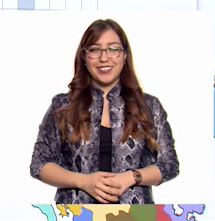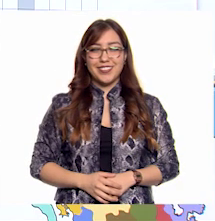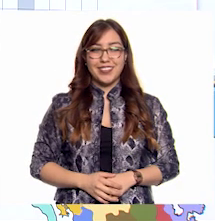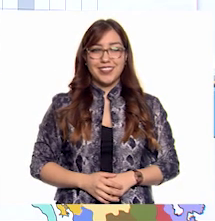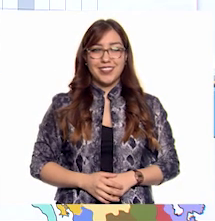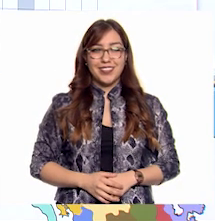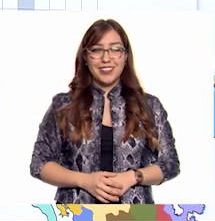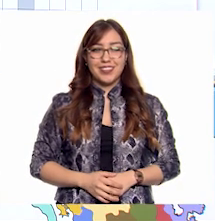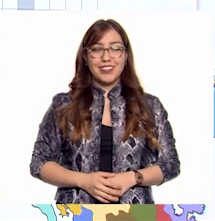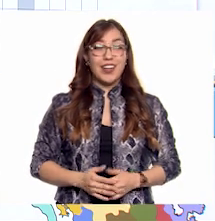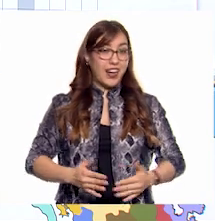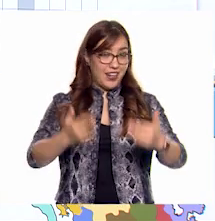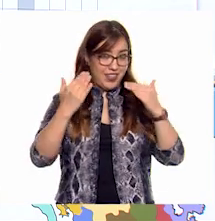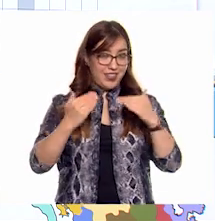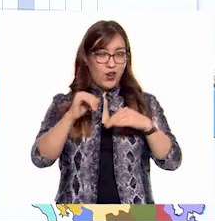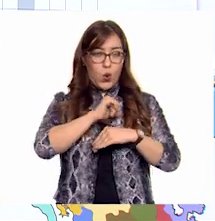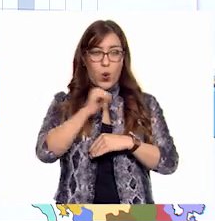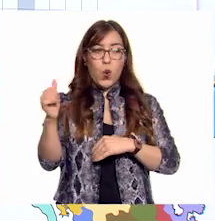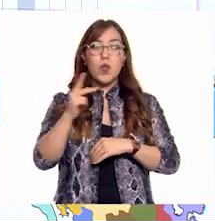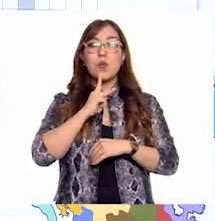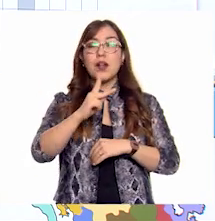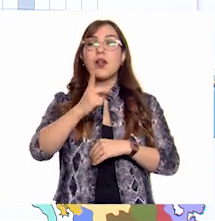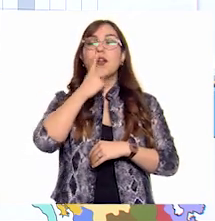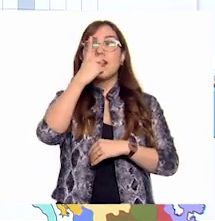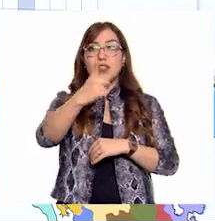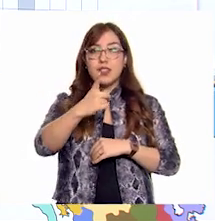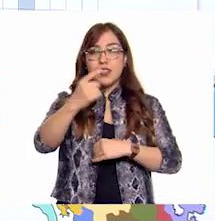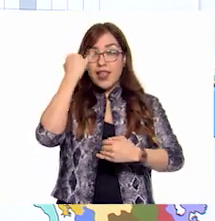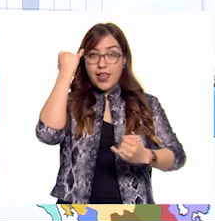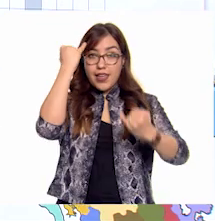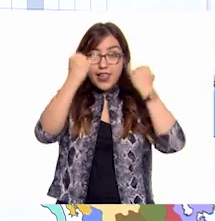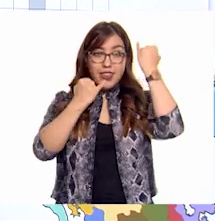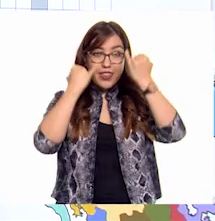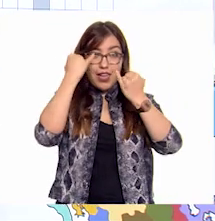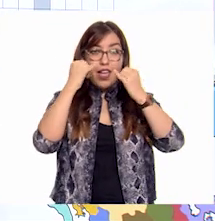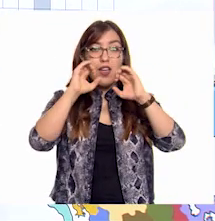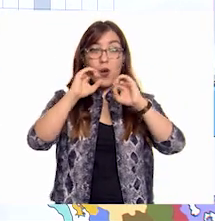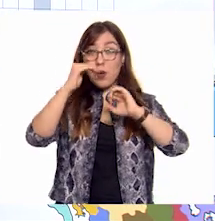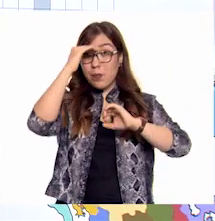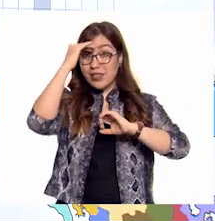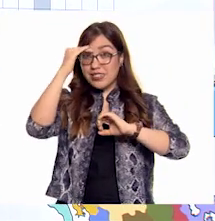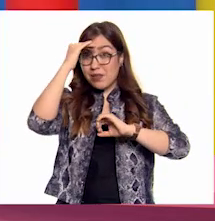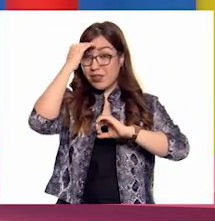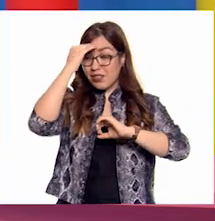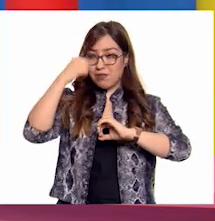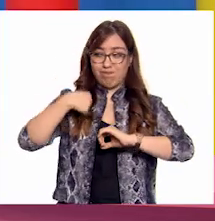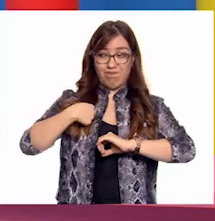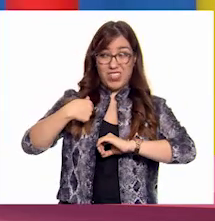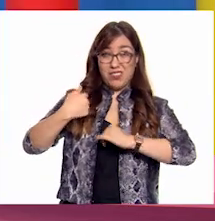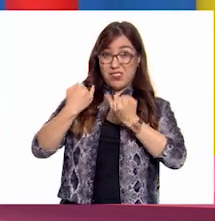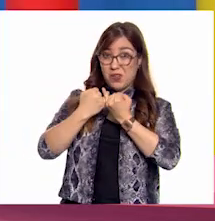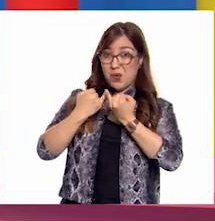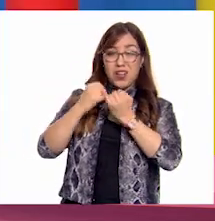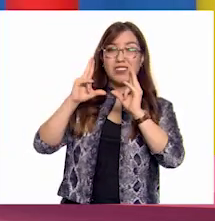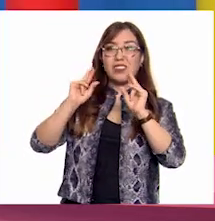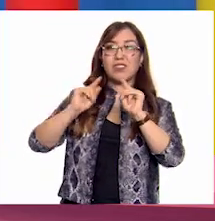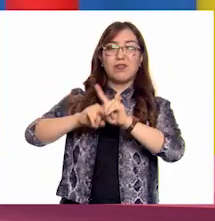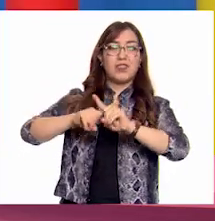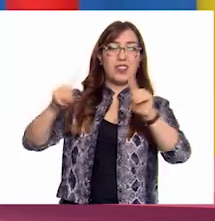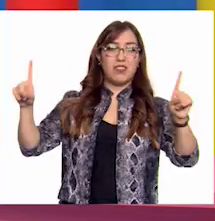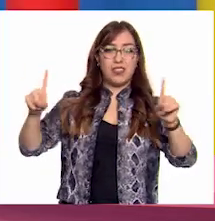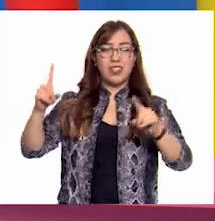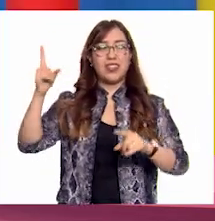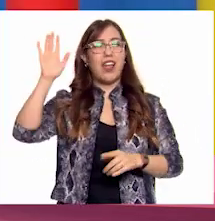Entonces... Vamos con la siguiente. Ok. Son las ideas o pensamientos diversos a los propios. Eh... Creo que son